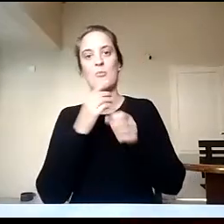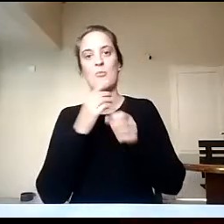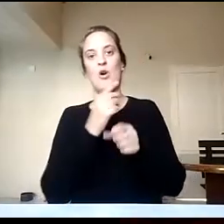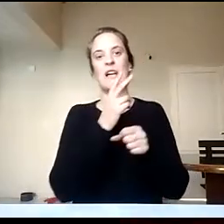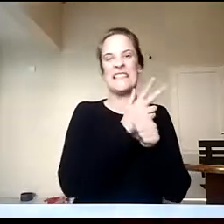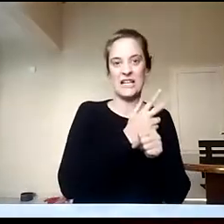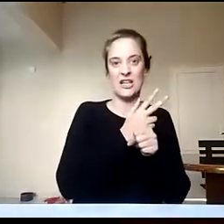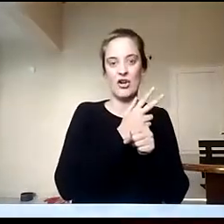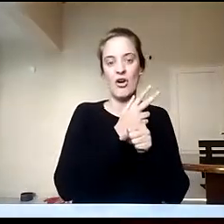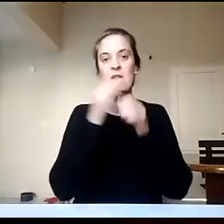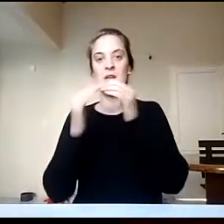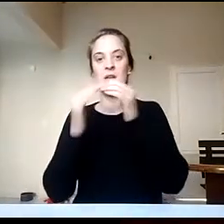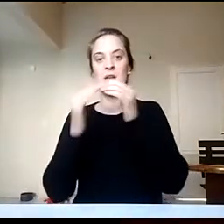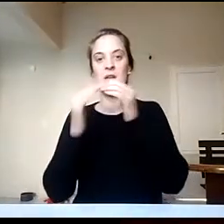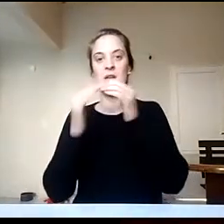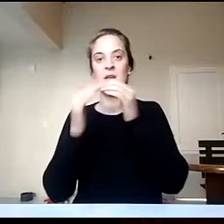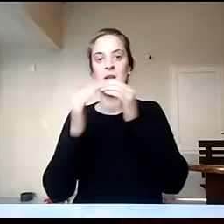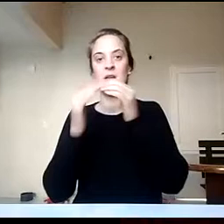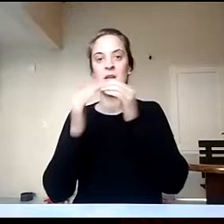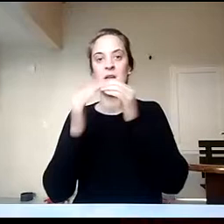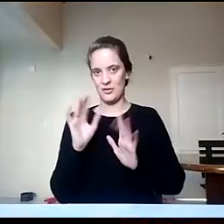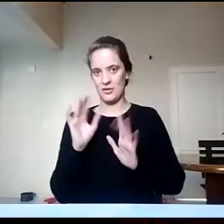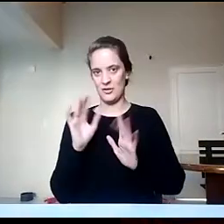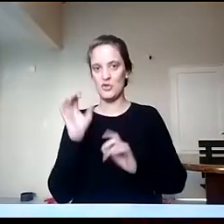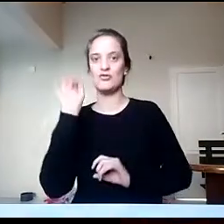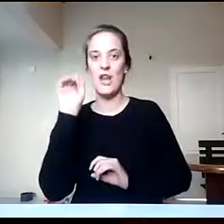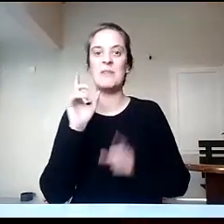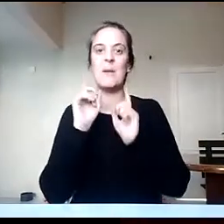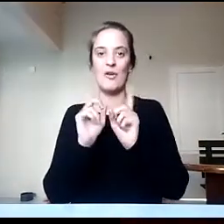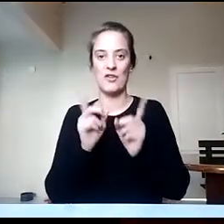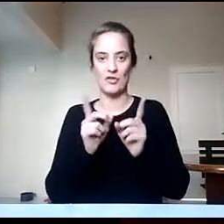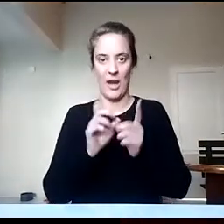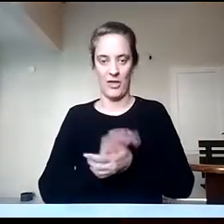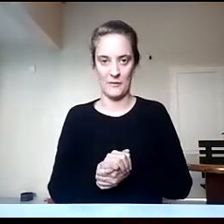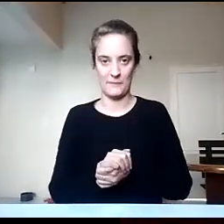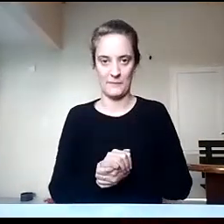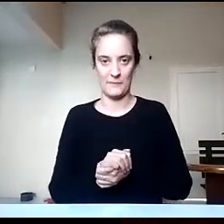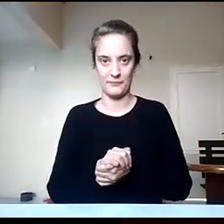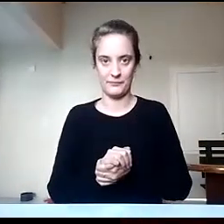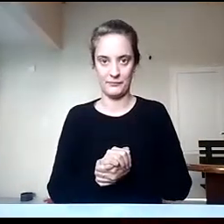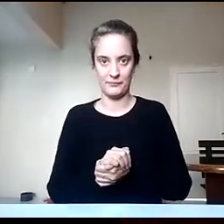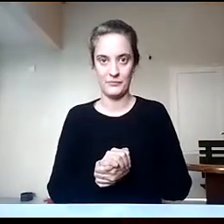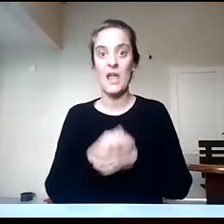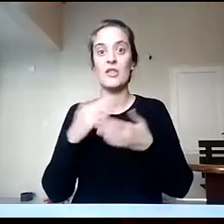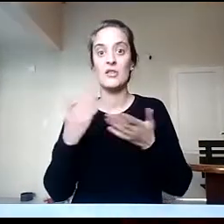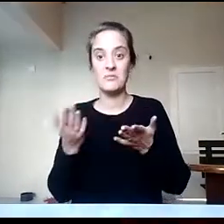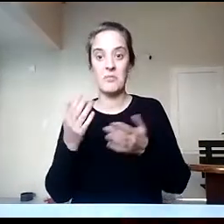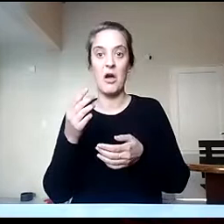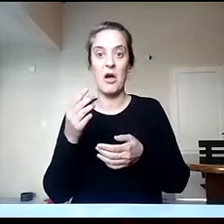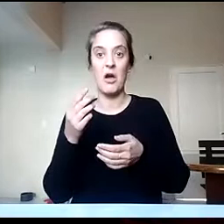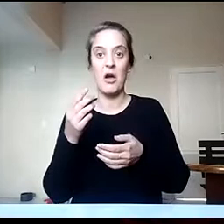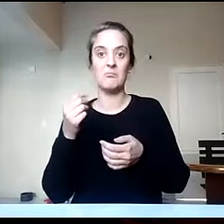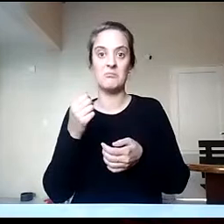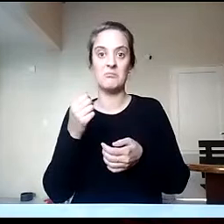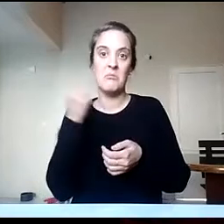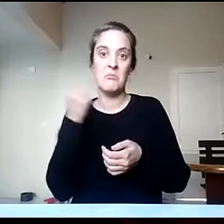profesorado, lo cual representa una importante opción laboral, ya que hay mucha demanda de profesores de